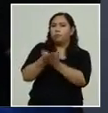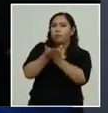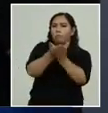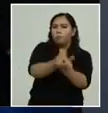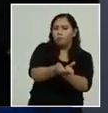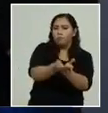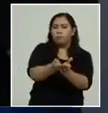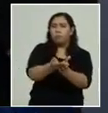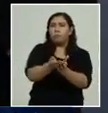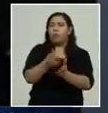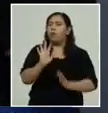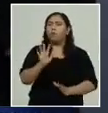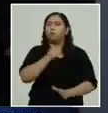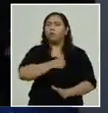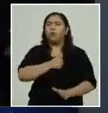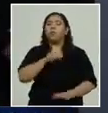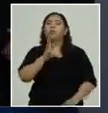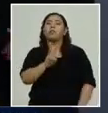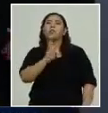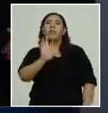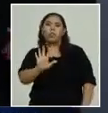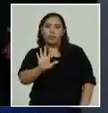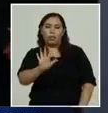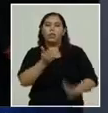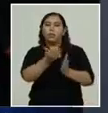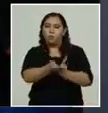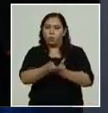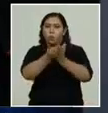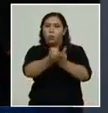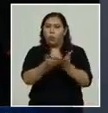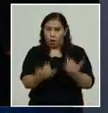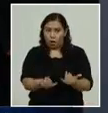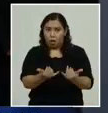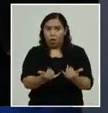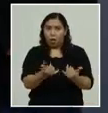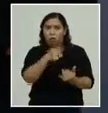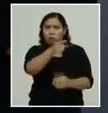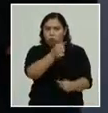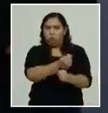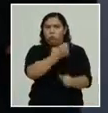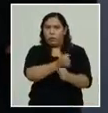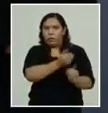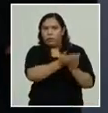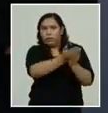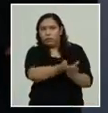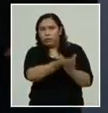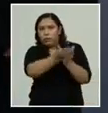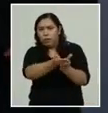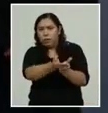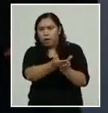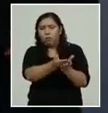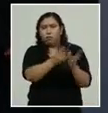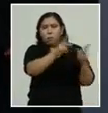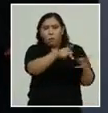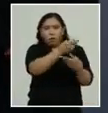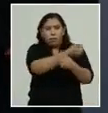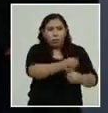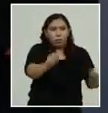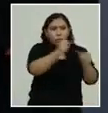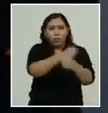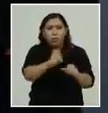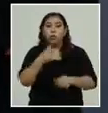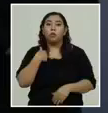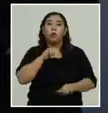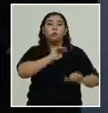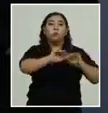65 lanchas, perdón, que están en campo. Aquí particularmente quiero hacer un llamado a quienes están en la vía